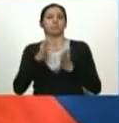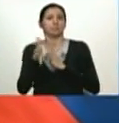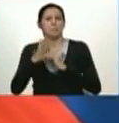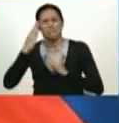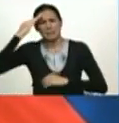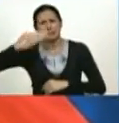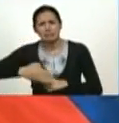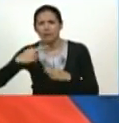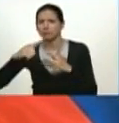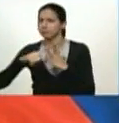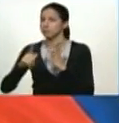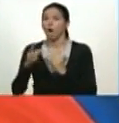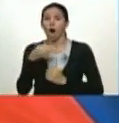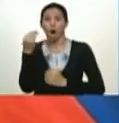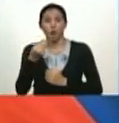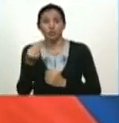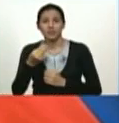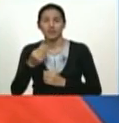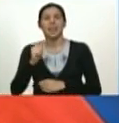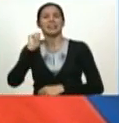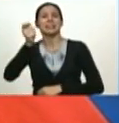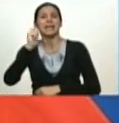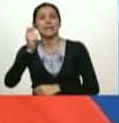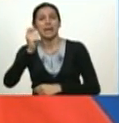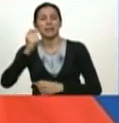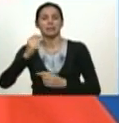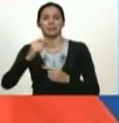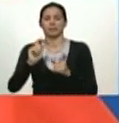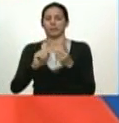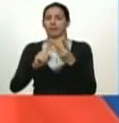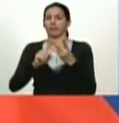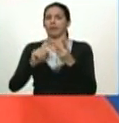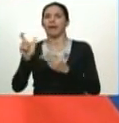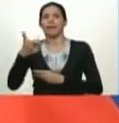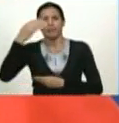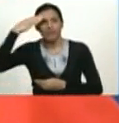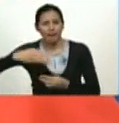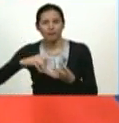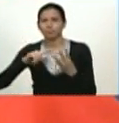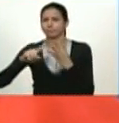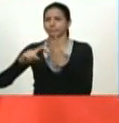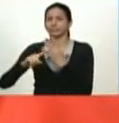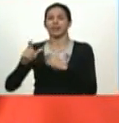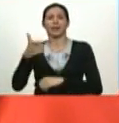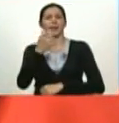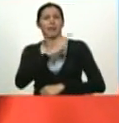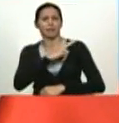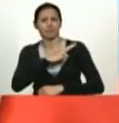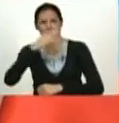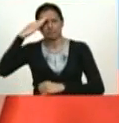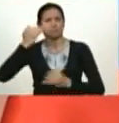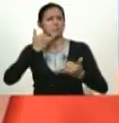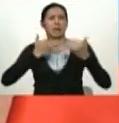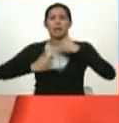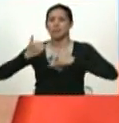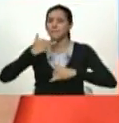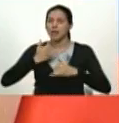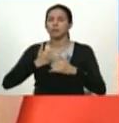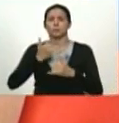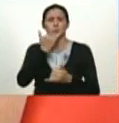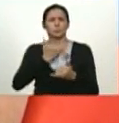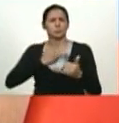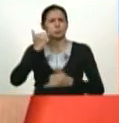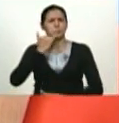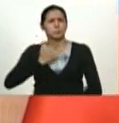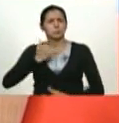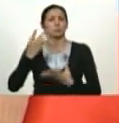militares, desde jóvenes tenientes hasta generales y generales en jefe. He recibido llamadas